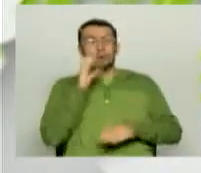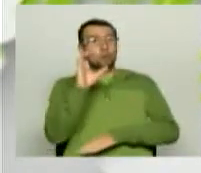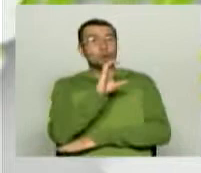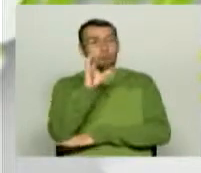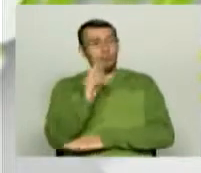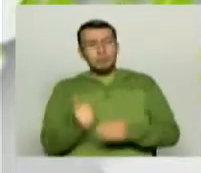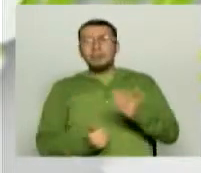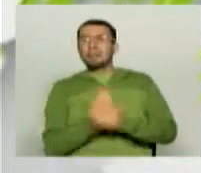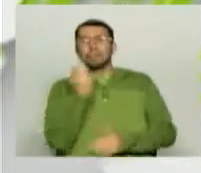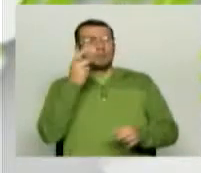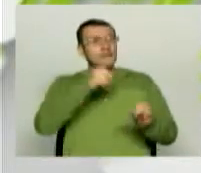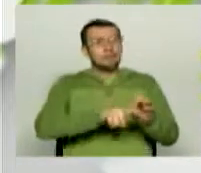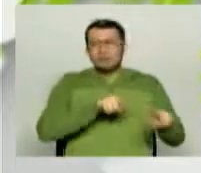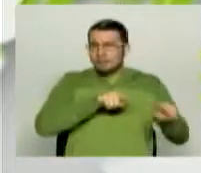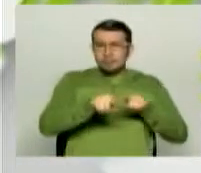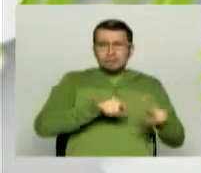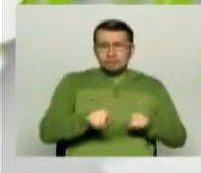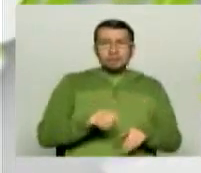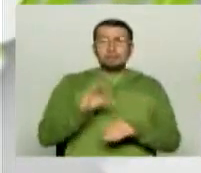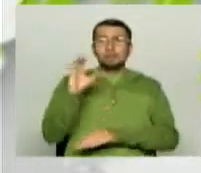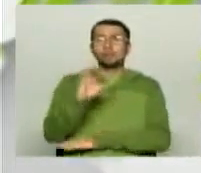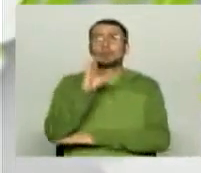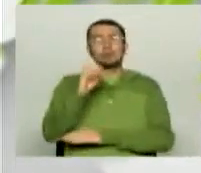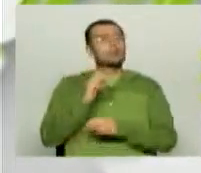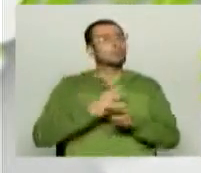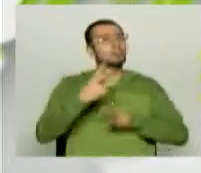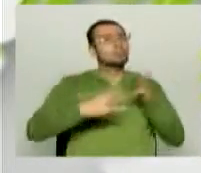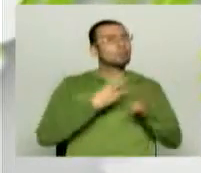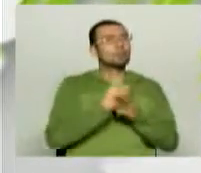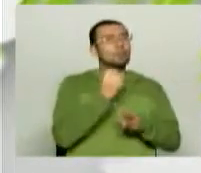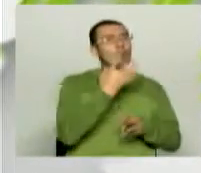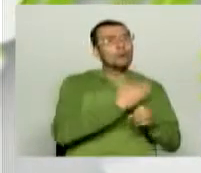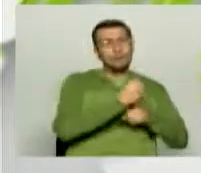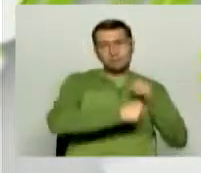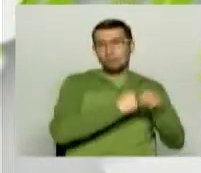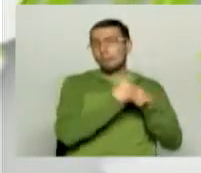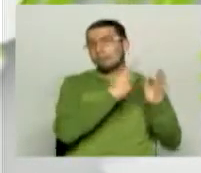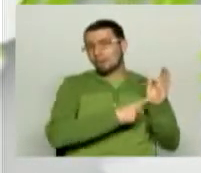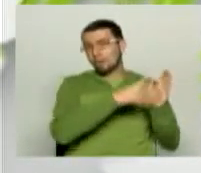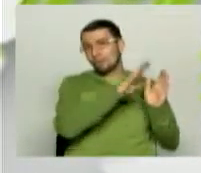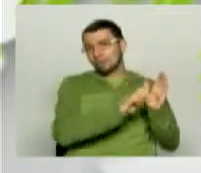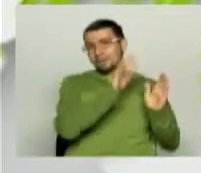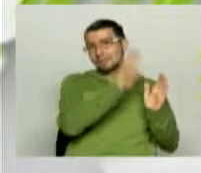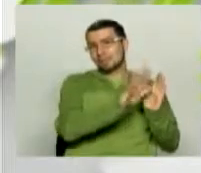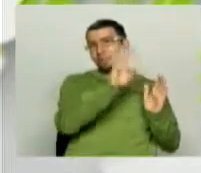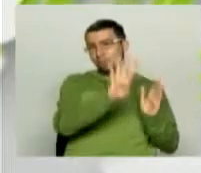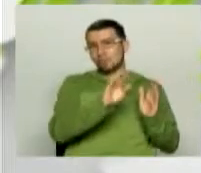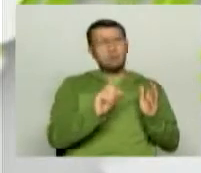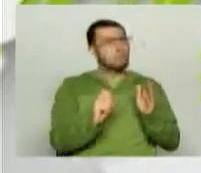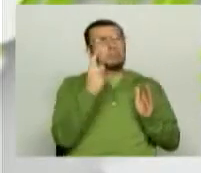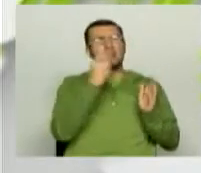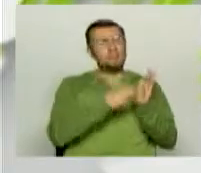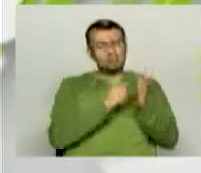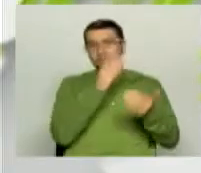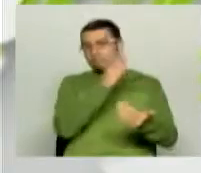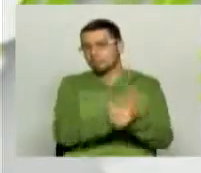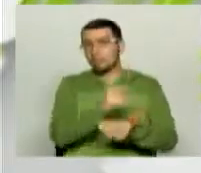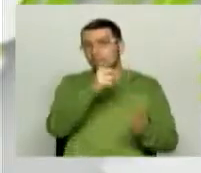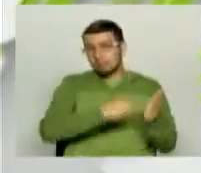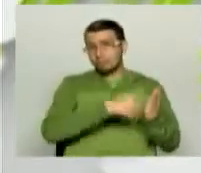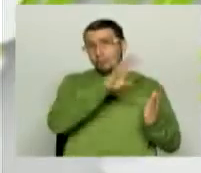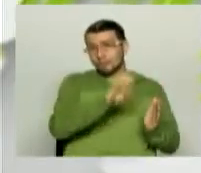en las eliminatorias para la Copa del Mundo en 1954. La primera participación fue en 1962,